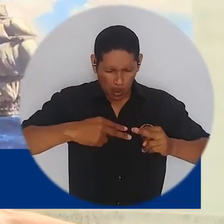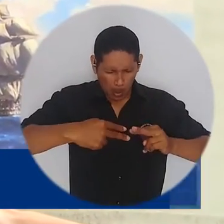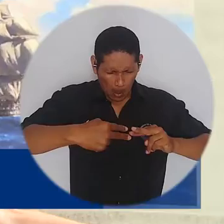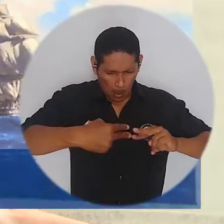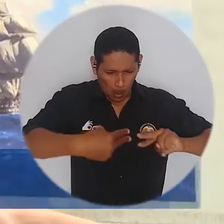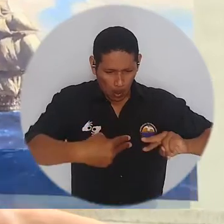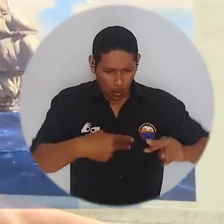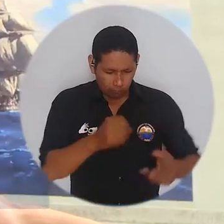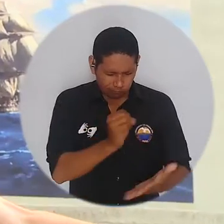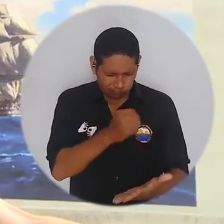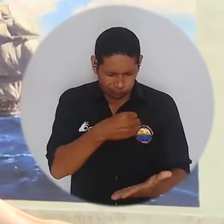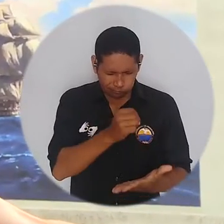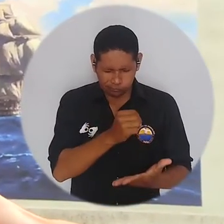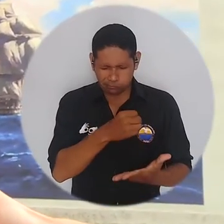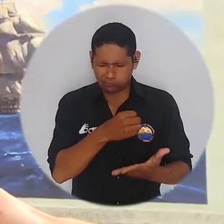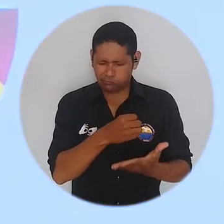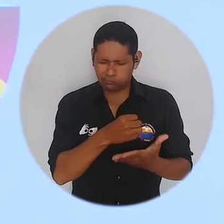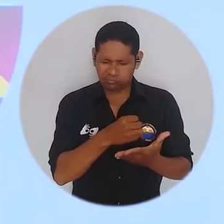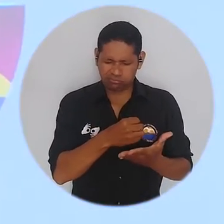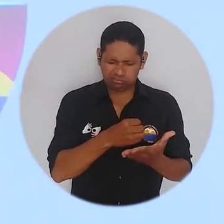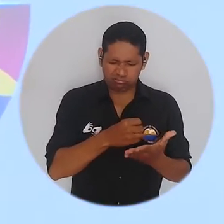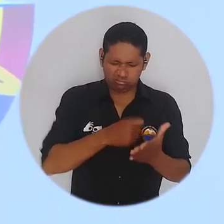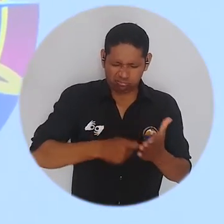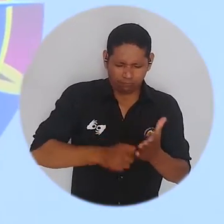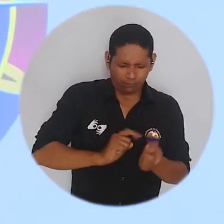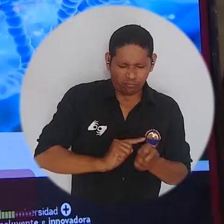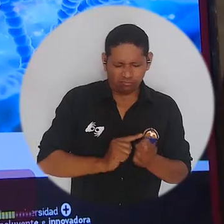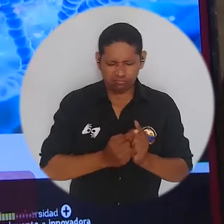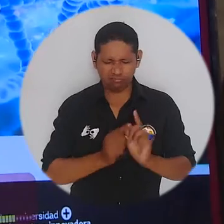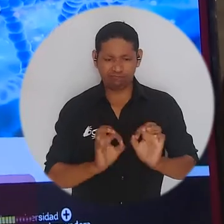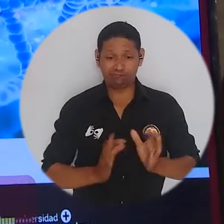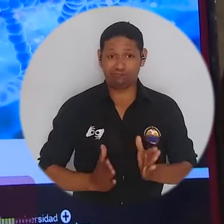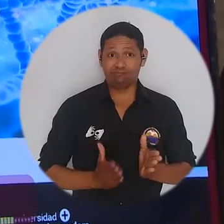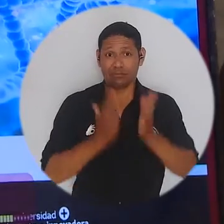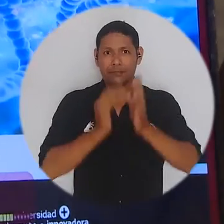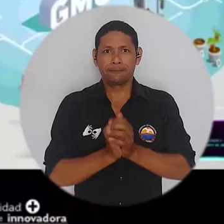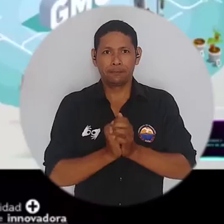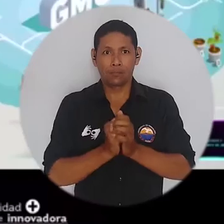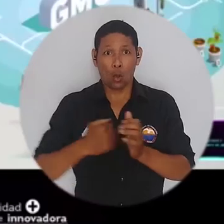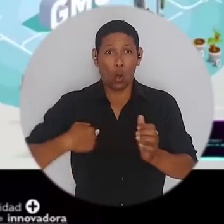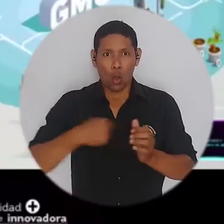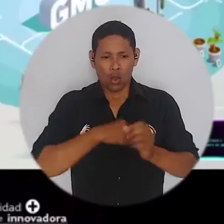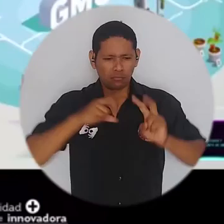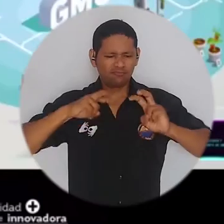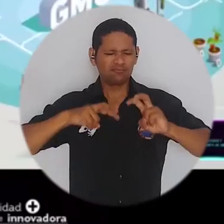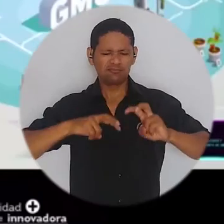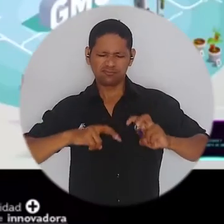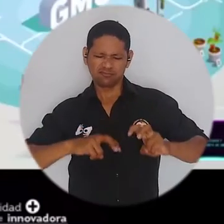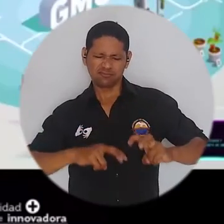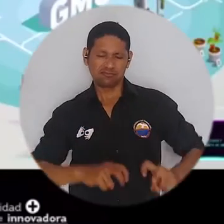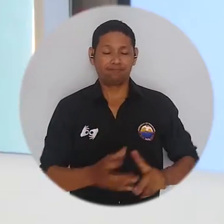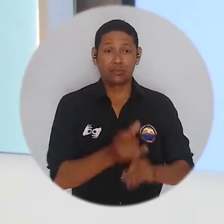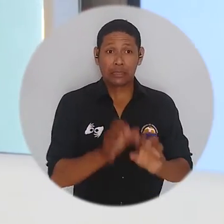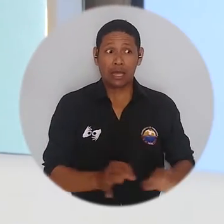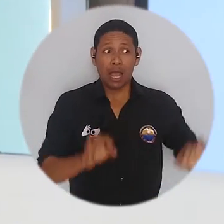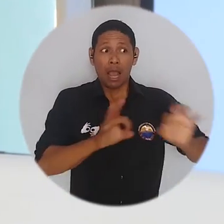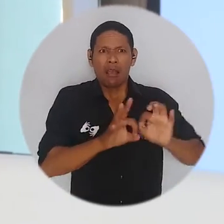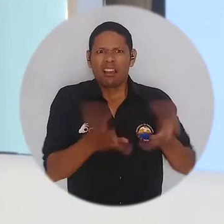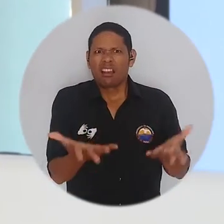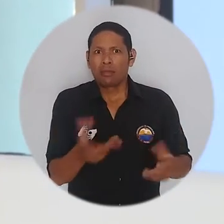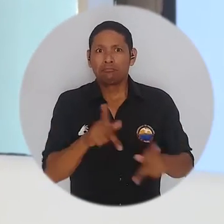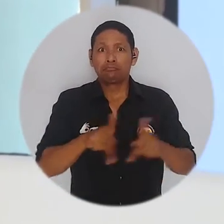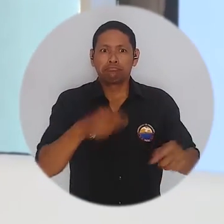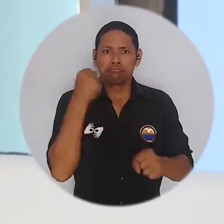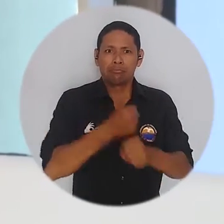modificados y lo que realmente pasa en la ciencia respecto a ellos, en el cual buscamos a través de esta información mejorar las